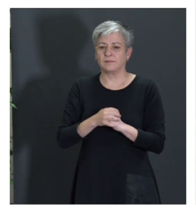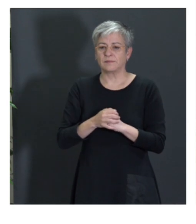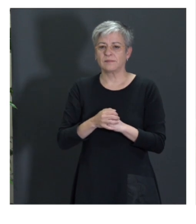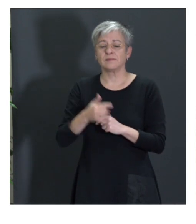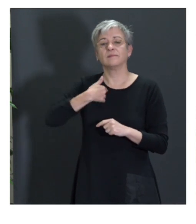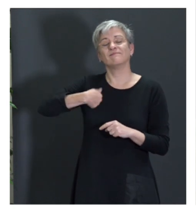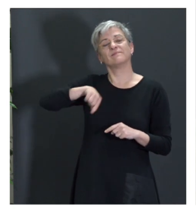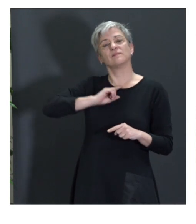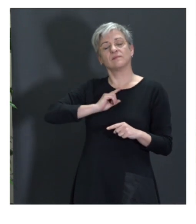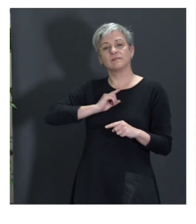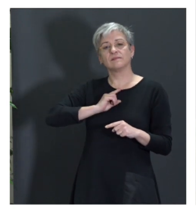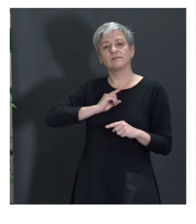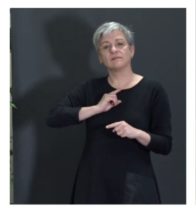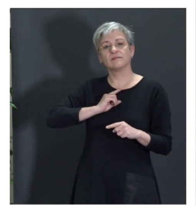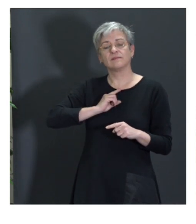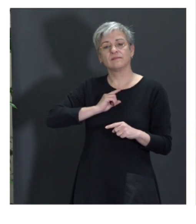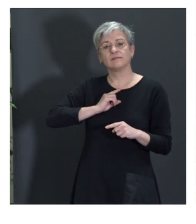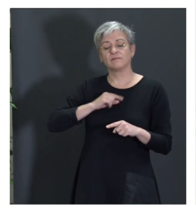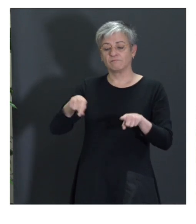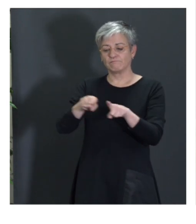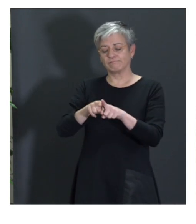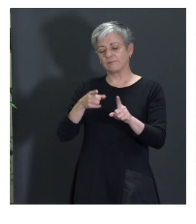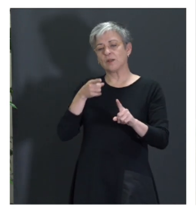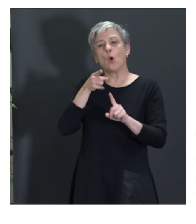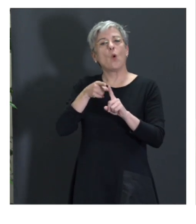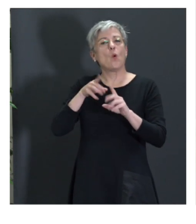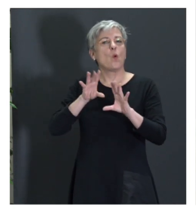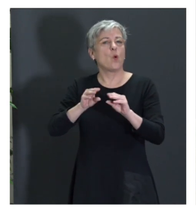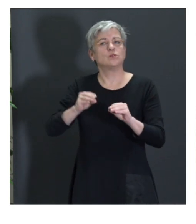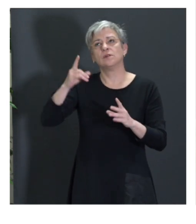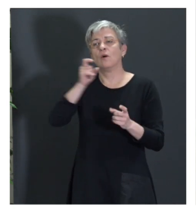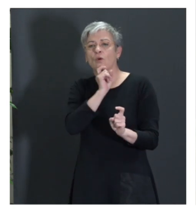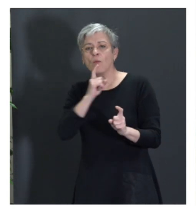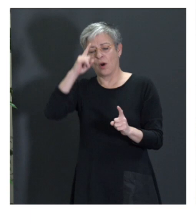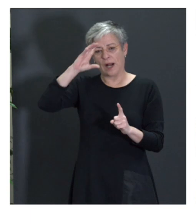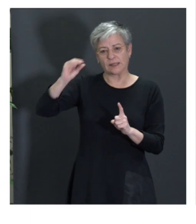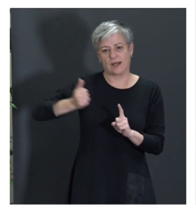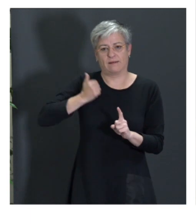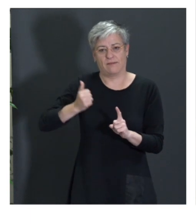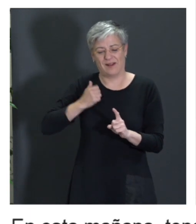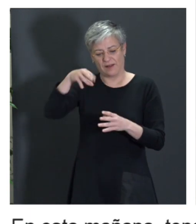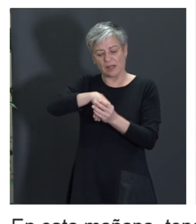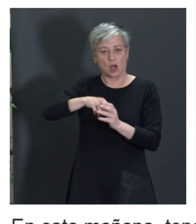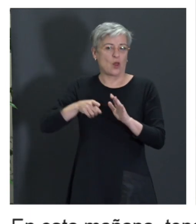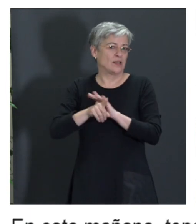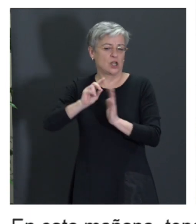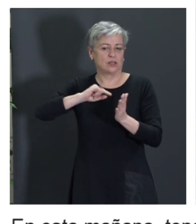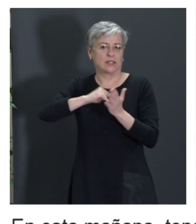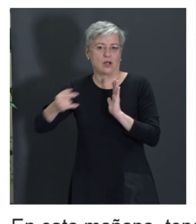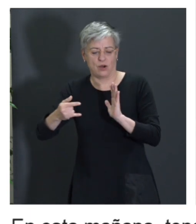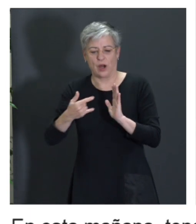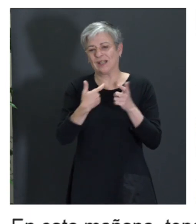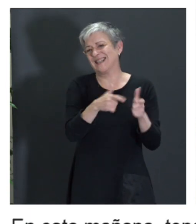hablarnos de la utilización de la inteligencia artificial, entre otros desarrollos tecnológicos, en varios sectores